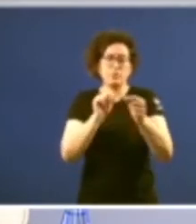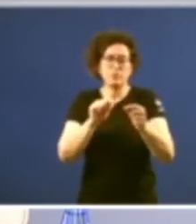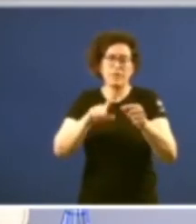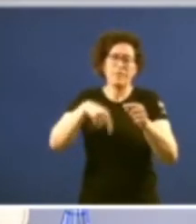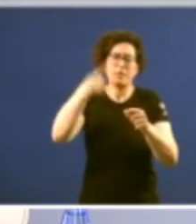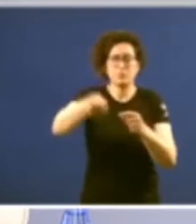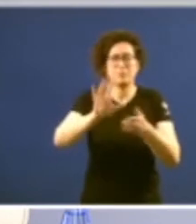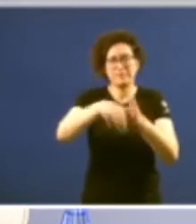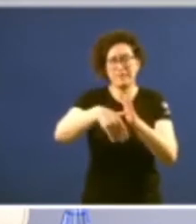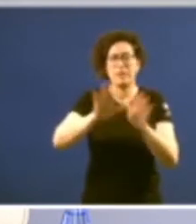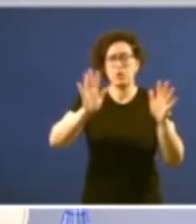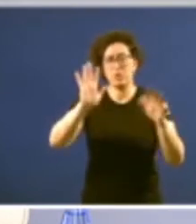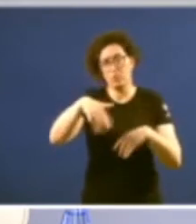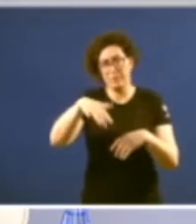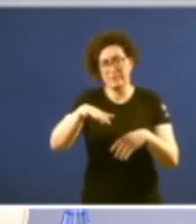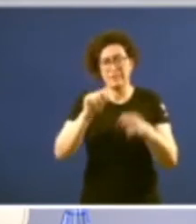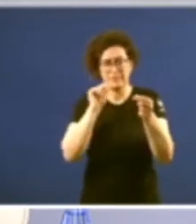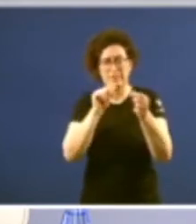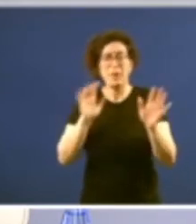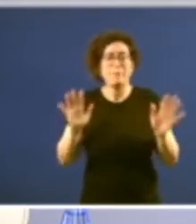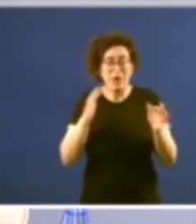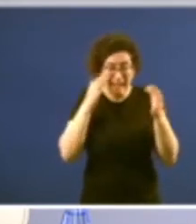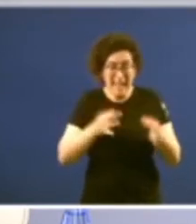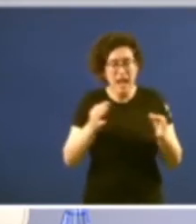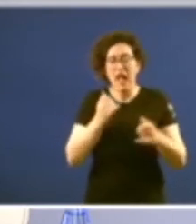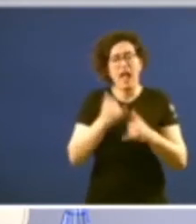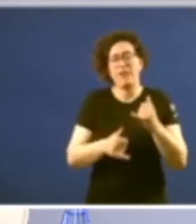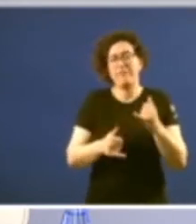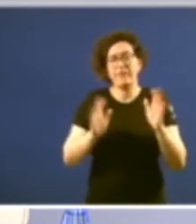máis tarde pero que non foi